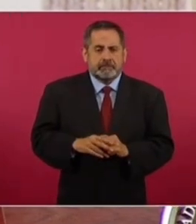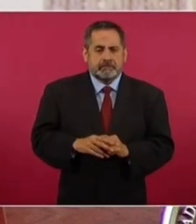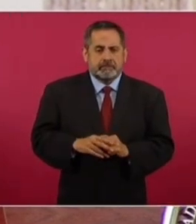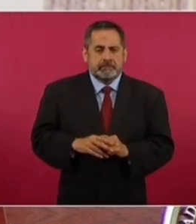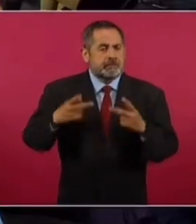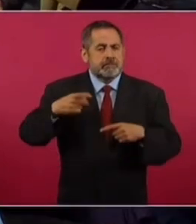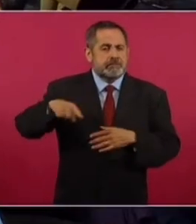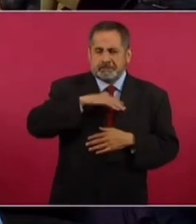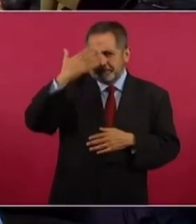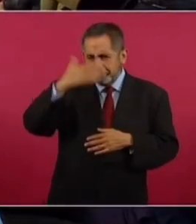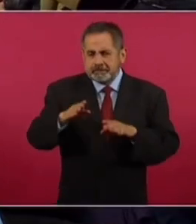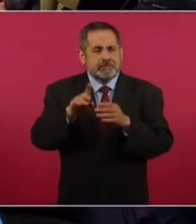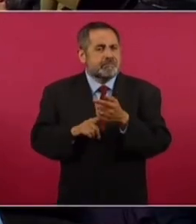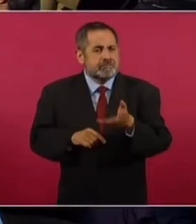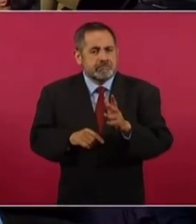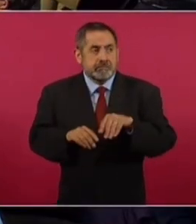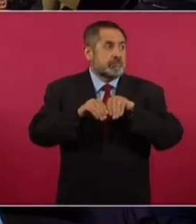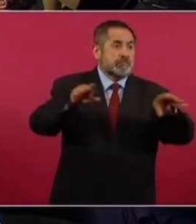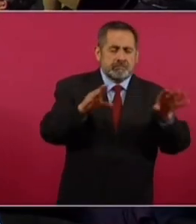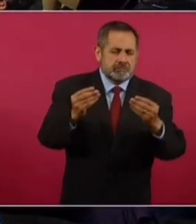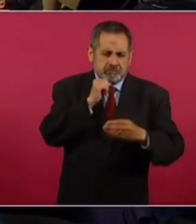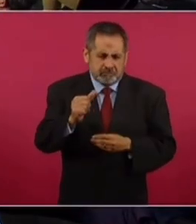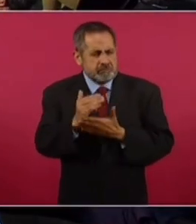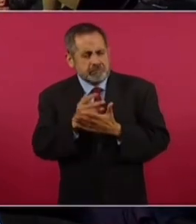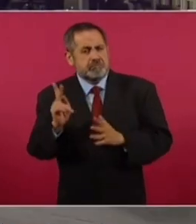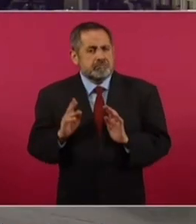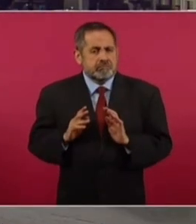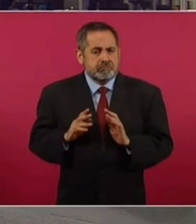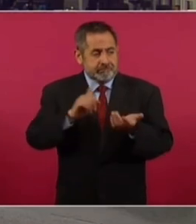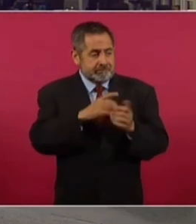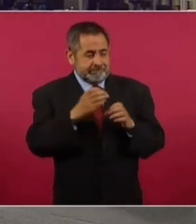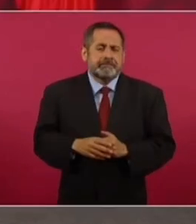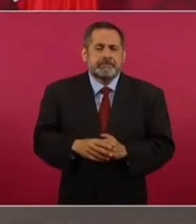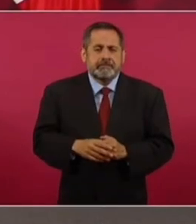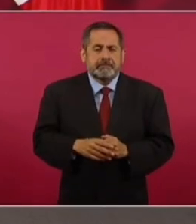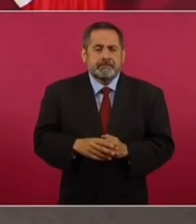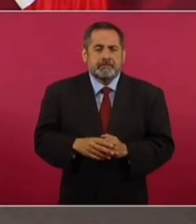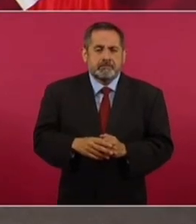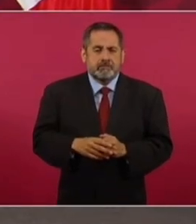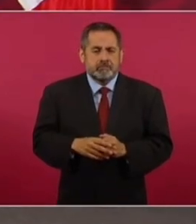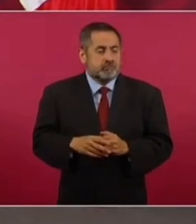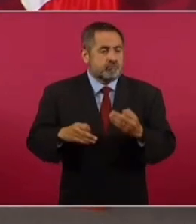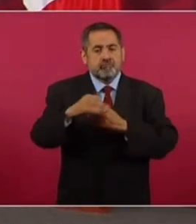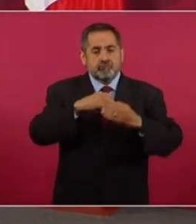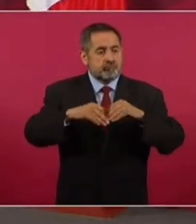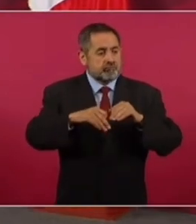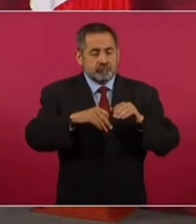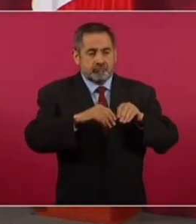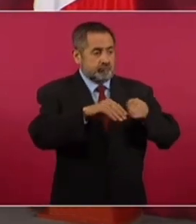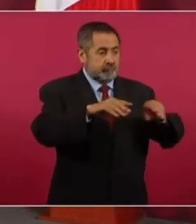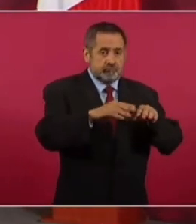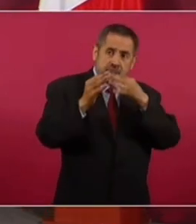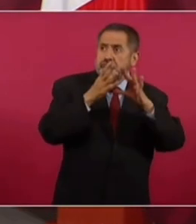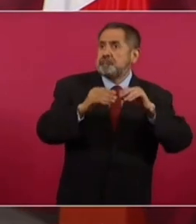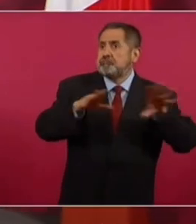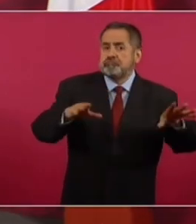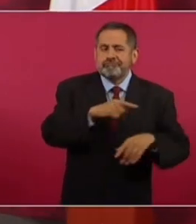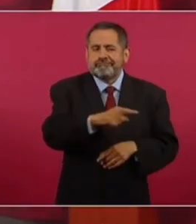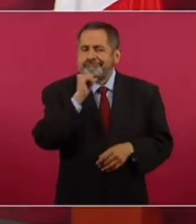Ya la gente sabe, aunque no se ha difundido mucho, porque cuando se trata de estas cosas, no todos los medios informan,